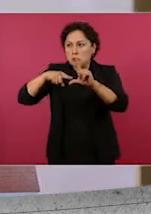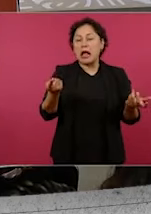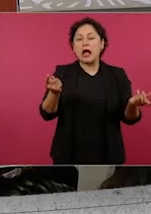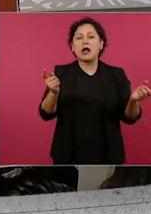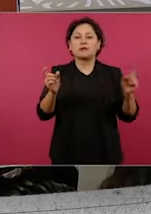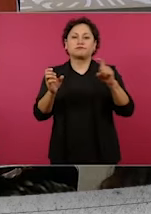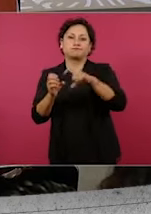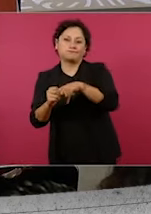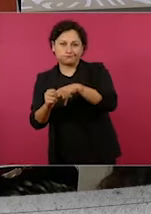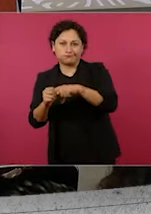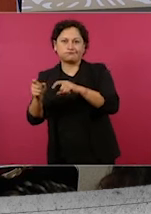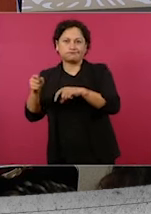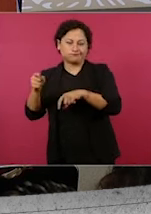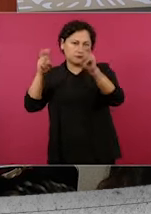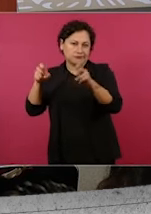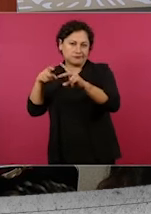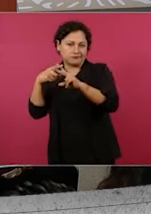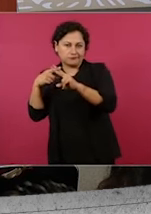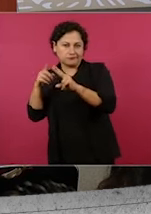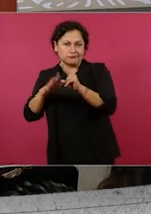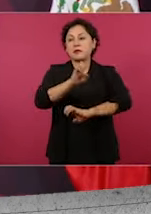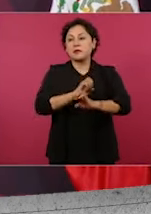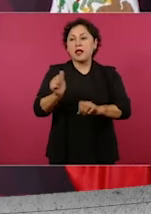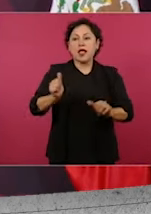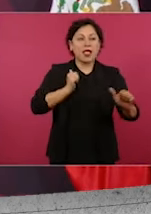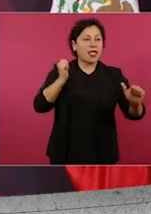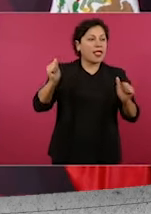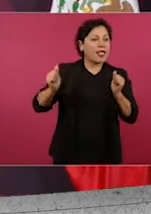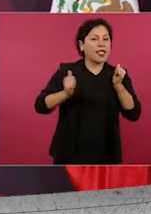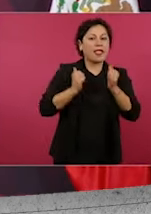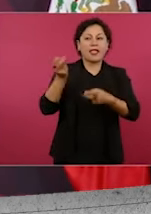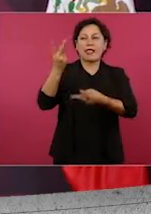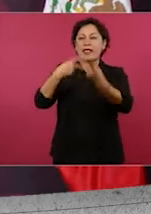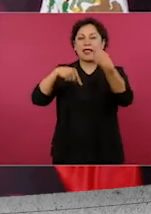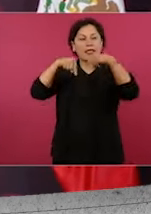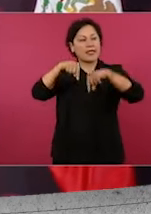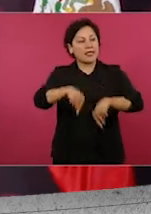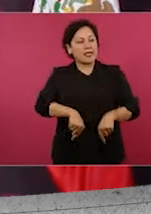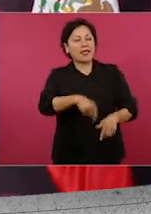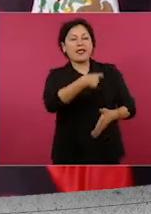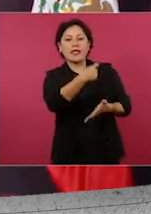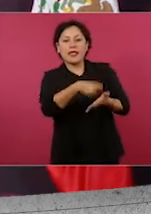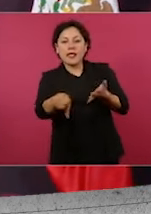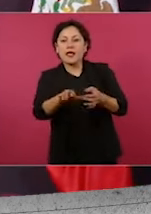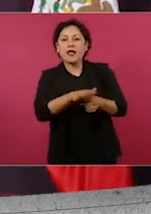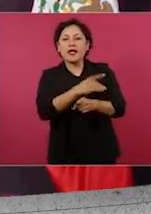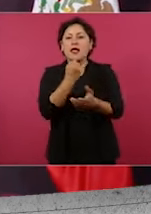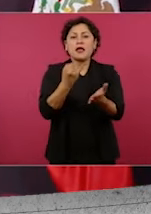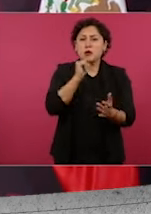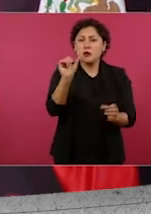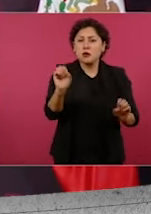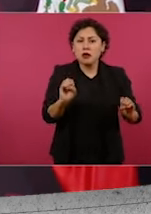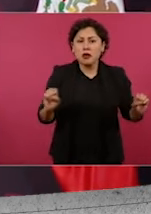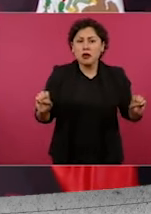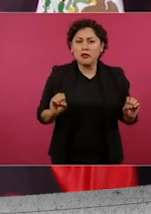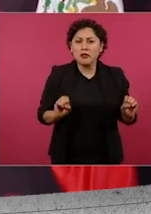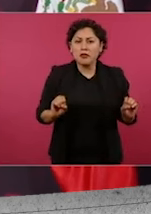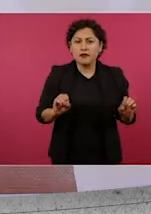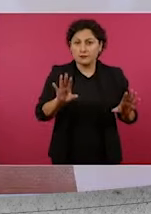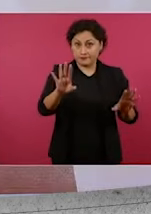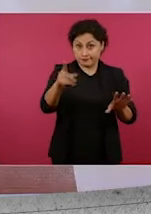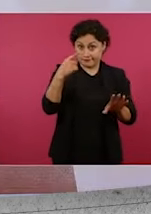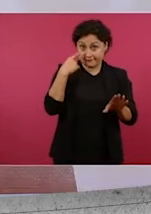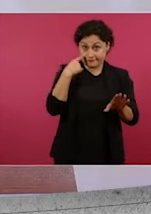financiero. Y como no pagaban impuestos, empezaron a pagar impuestos por la extracción de mineral hasta